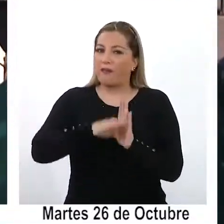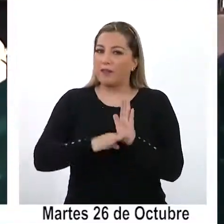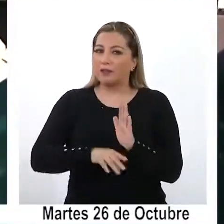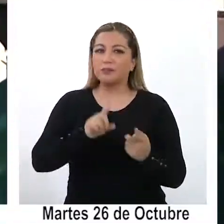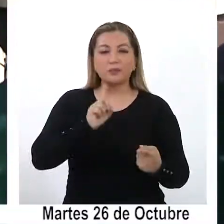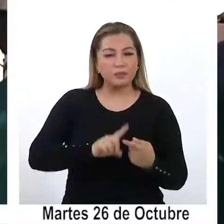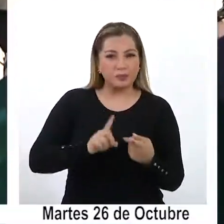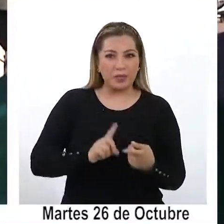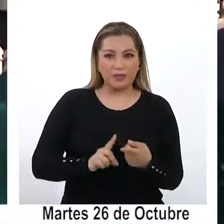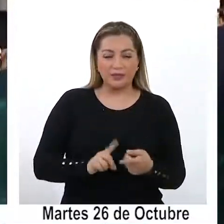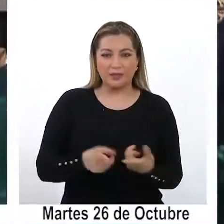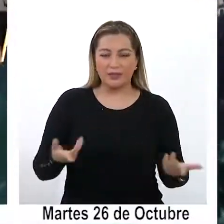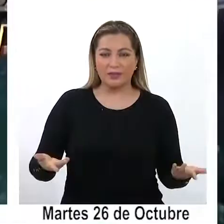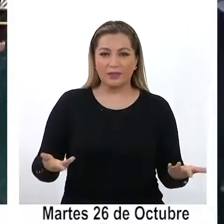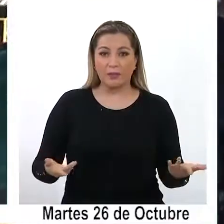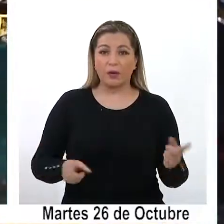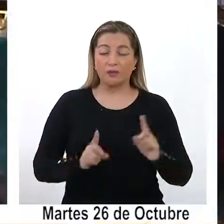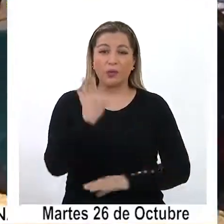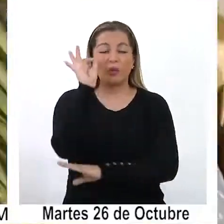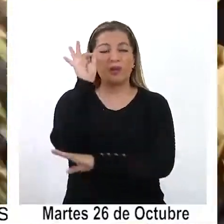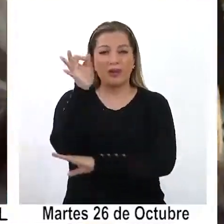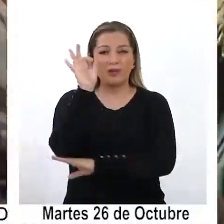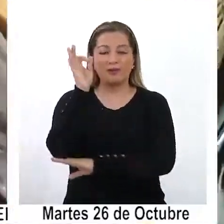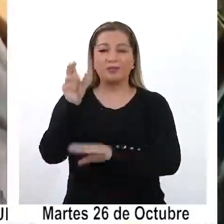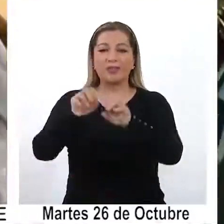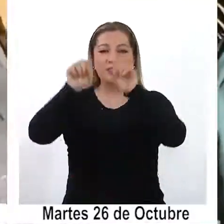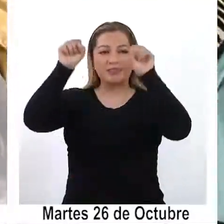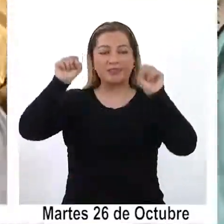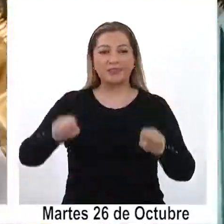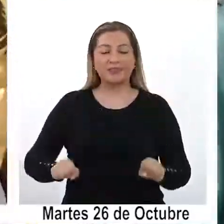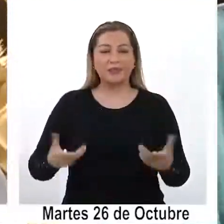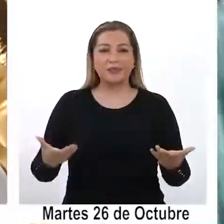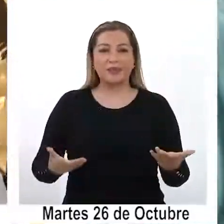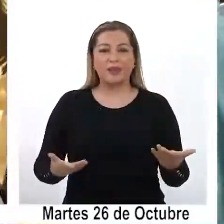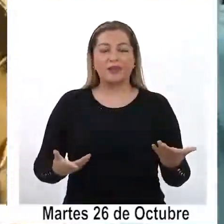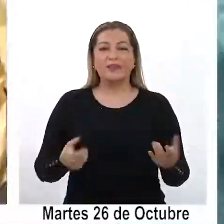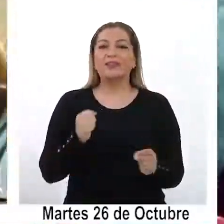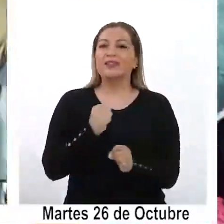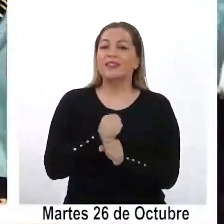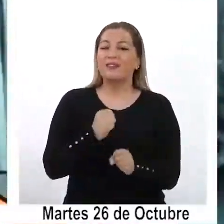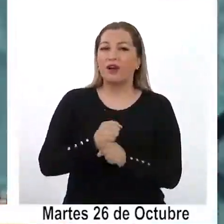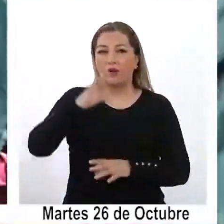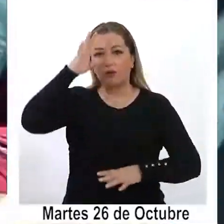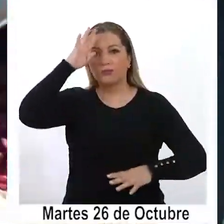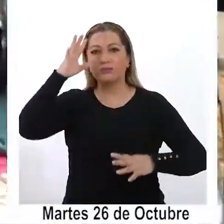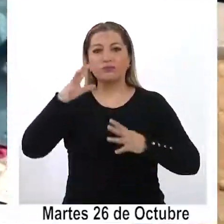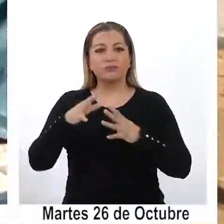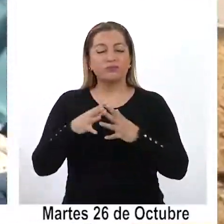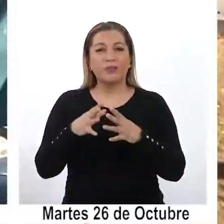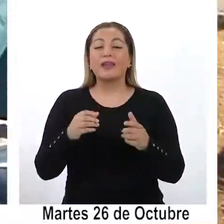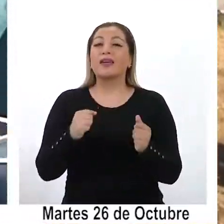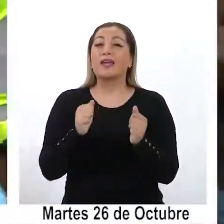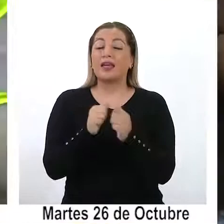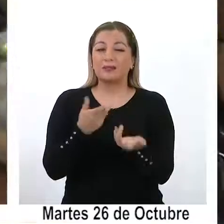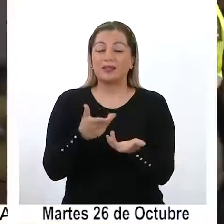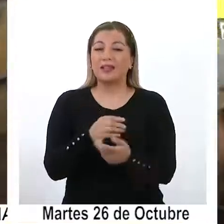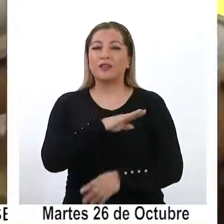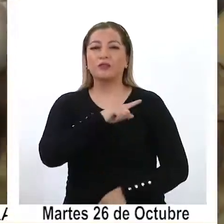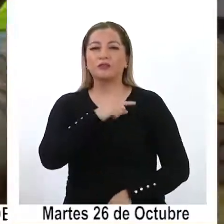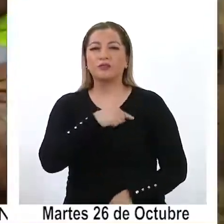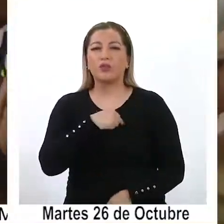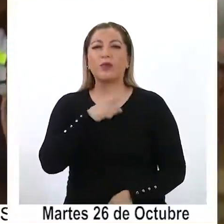participación en las reuniones del Sistema Táctico de Operación Policial, Stop, instancias